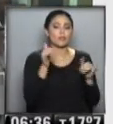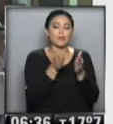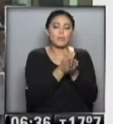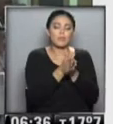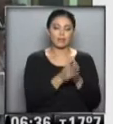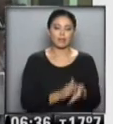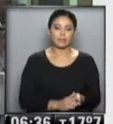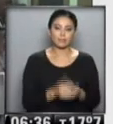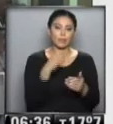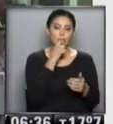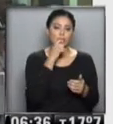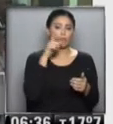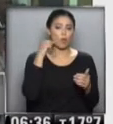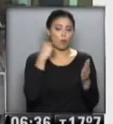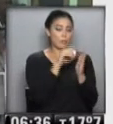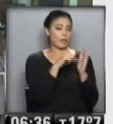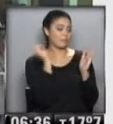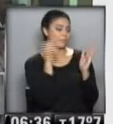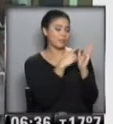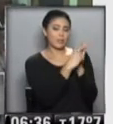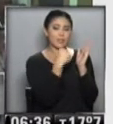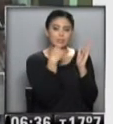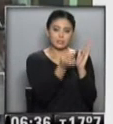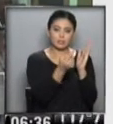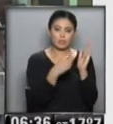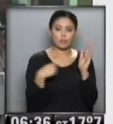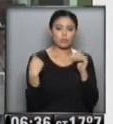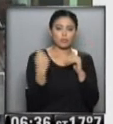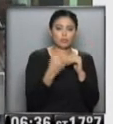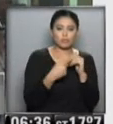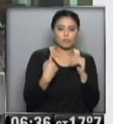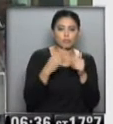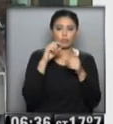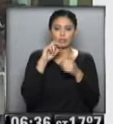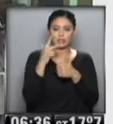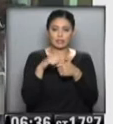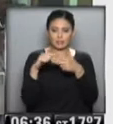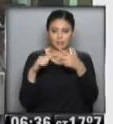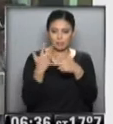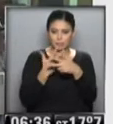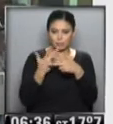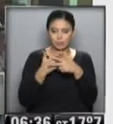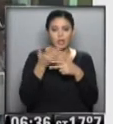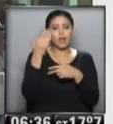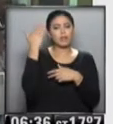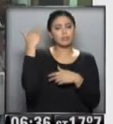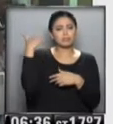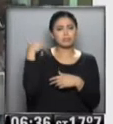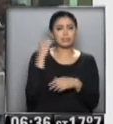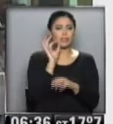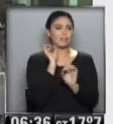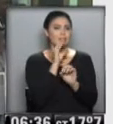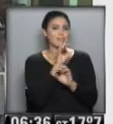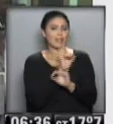mañana... ...Oscar Basso... ...Nadia querida somos... ...somos Pau, Oski y Rocco... ...hace tiempo que no te escribimos... ...pero siempre te